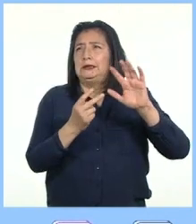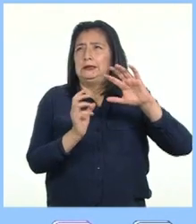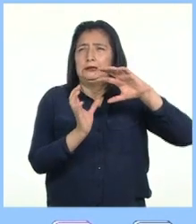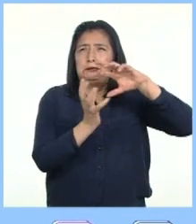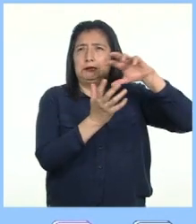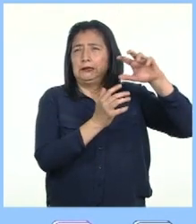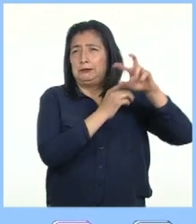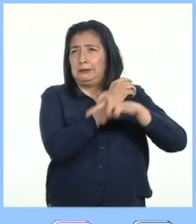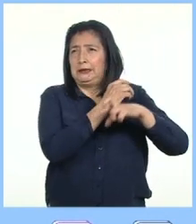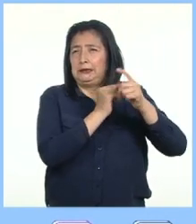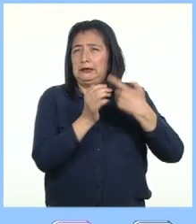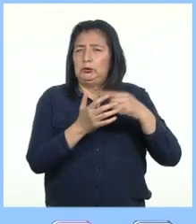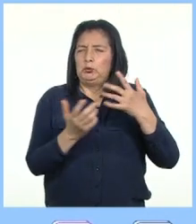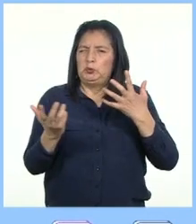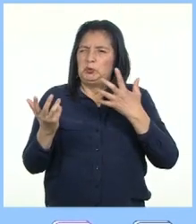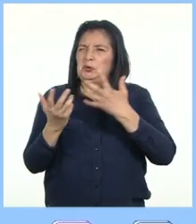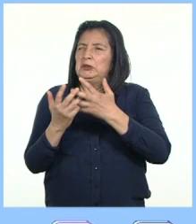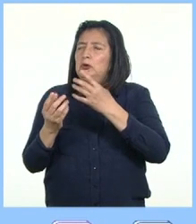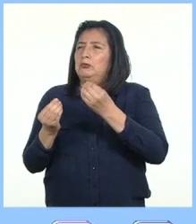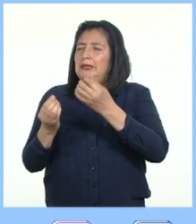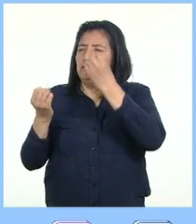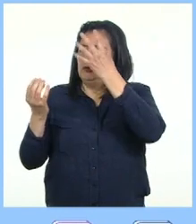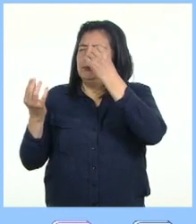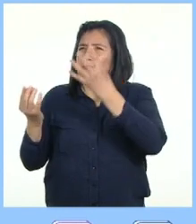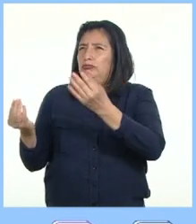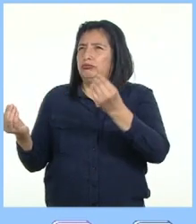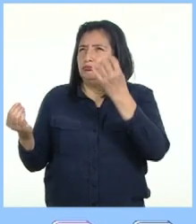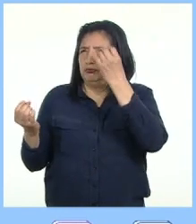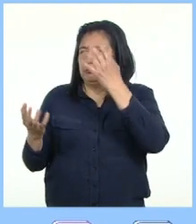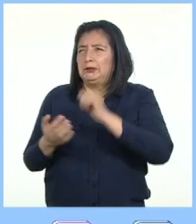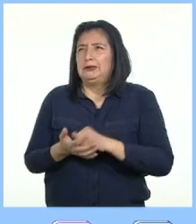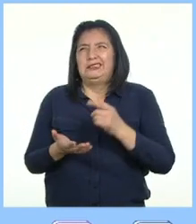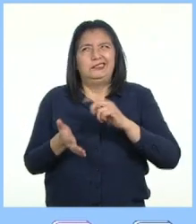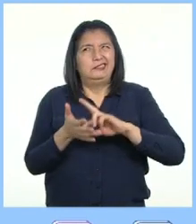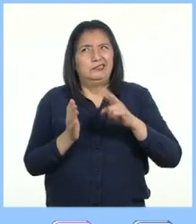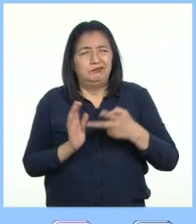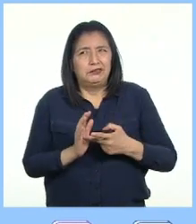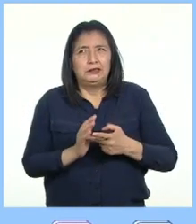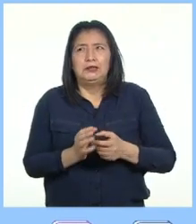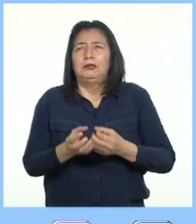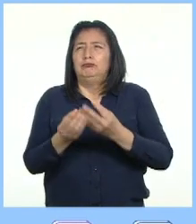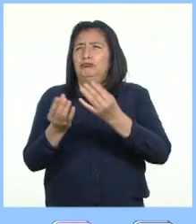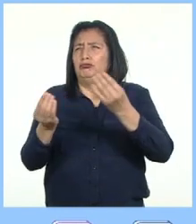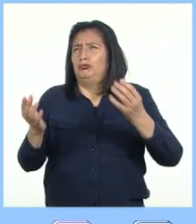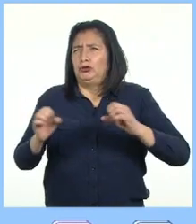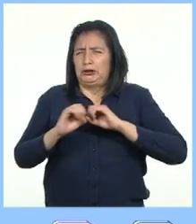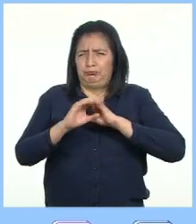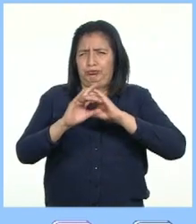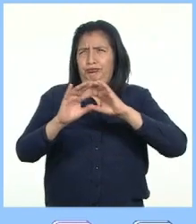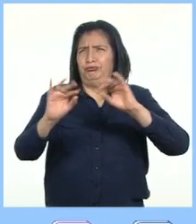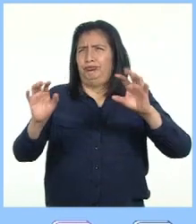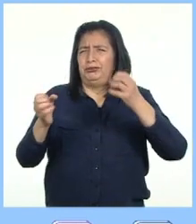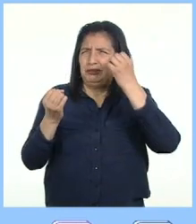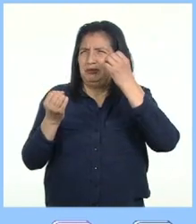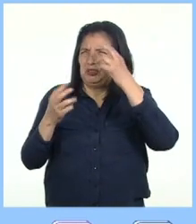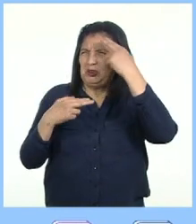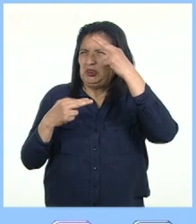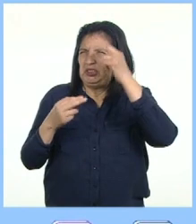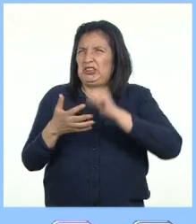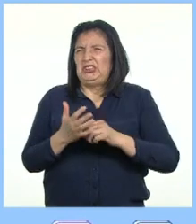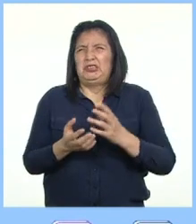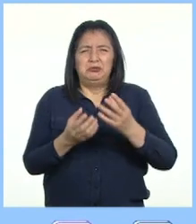están relacionadas con la infodemia Es decir, la propagación excesiva de noticias